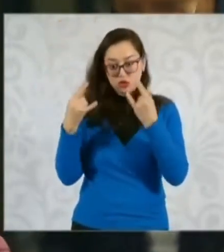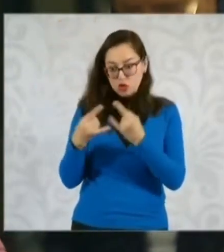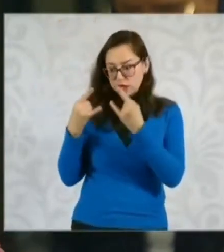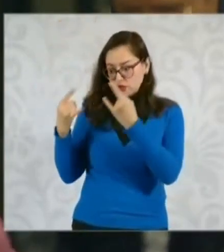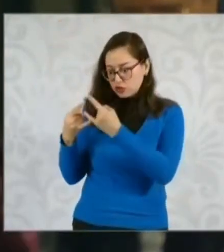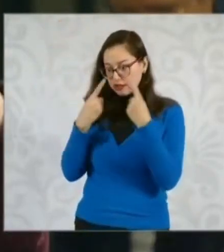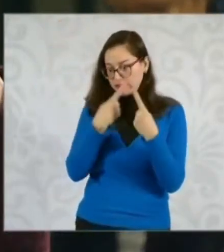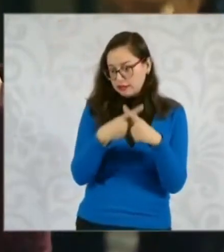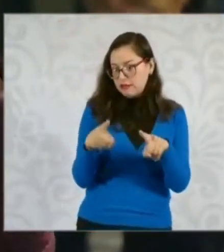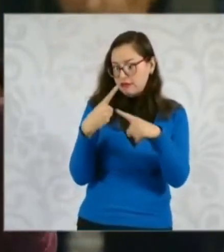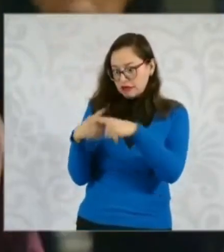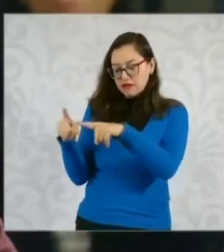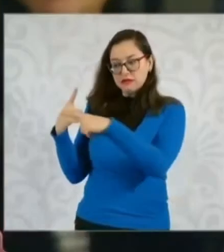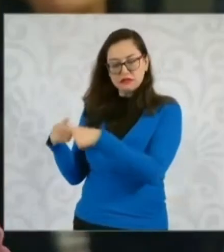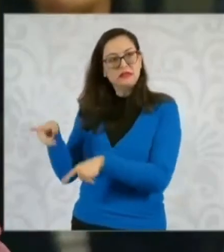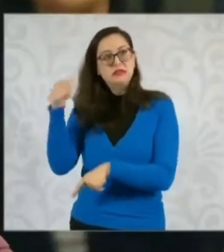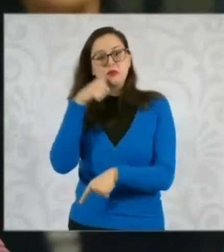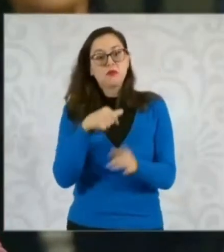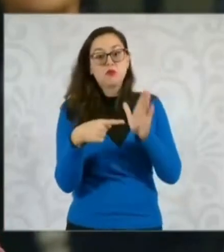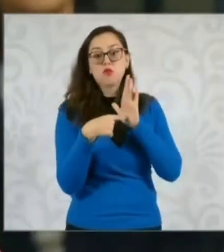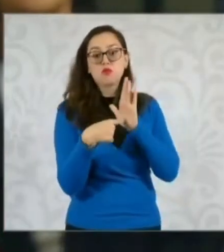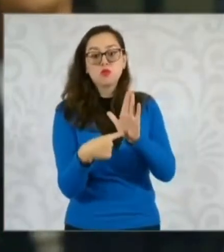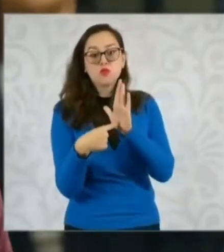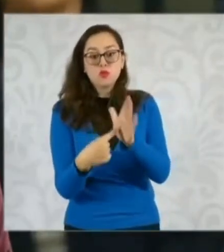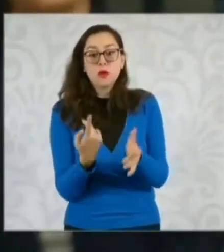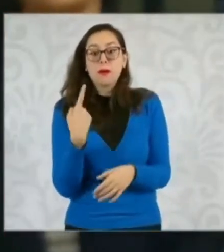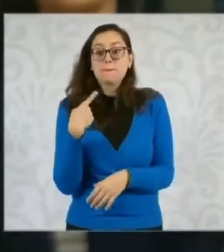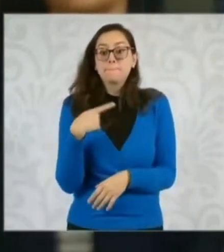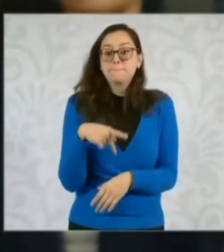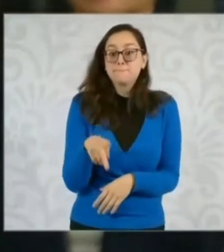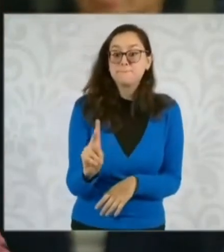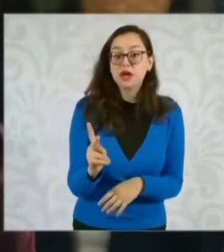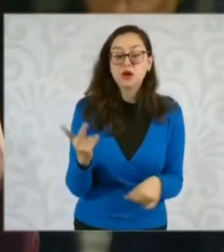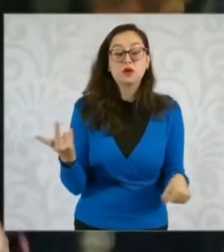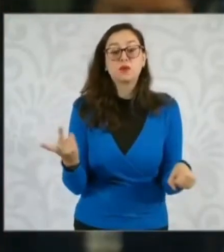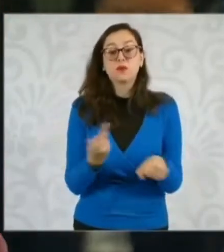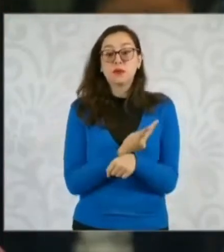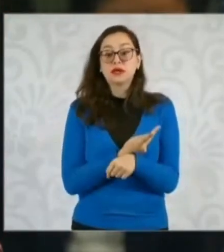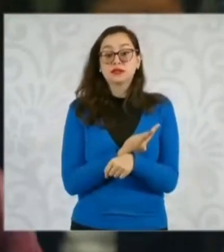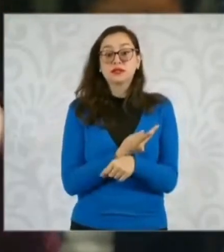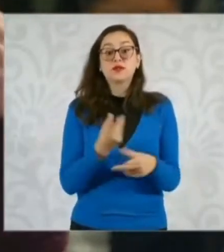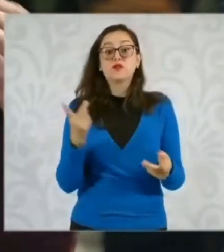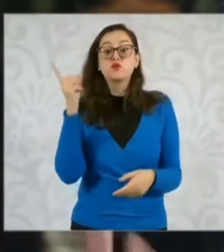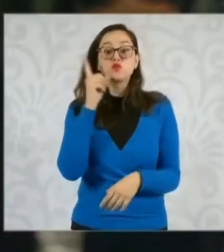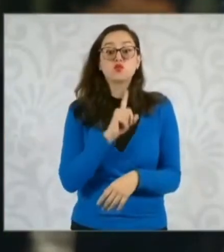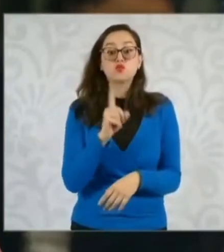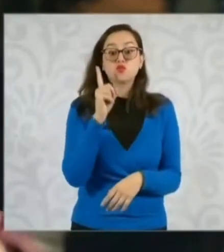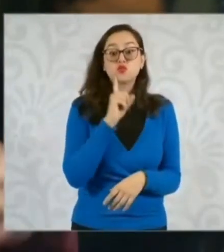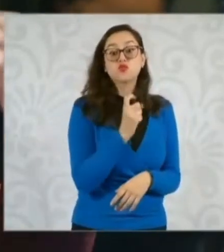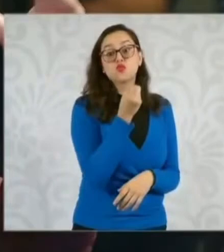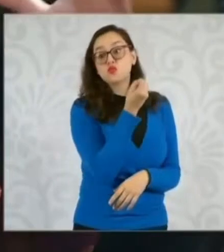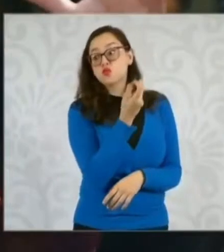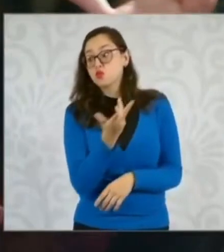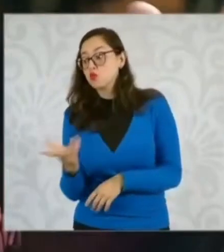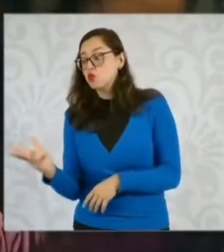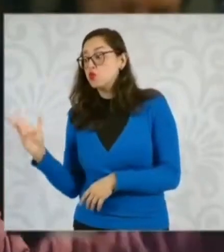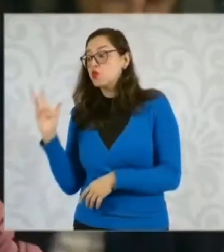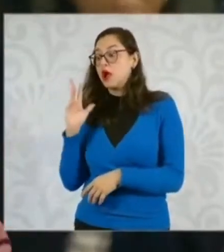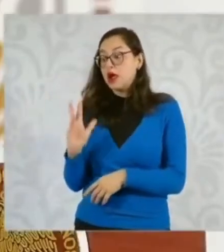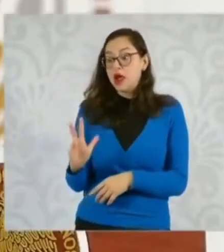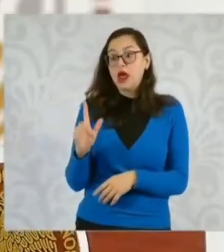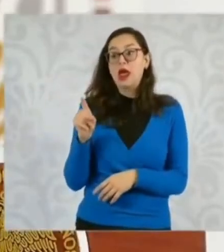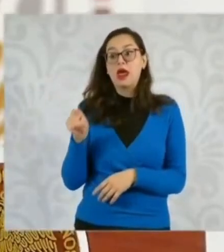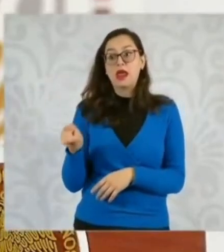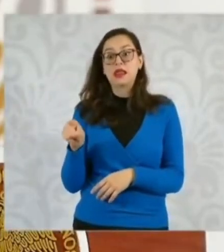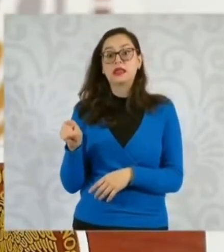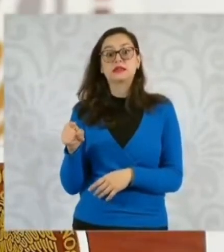tiempo de mujeres, pero que si usted sería capaz de hacerle justicia a todas las heroínas olvidadas que participaron tanto en el